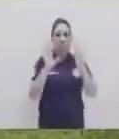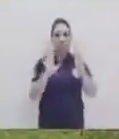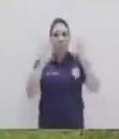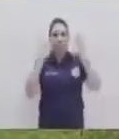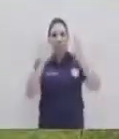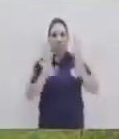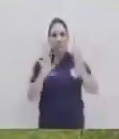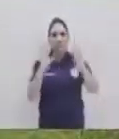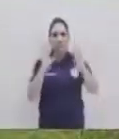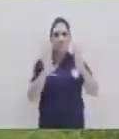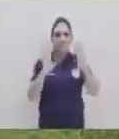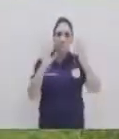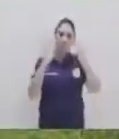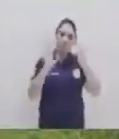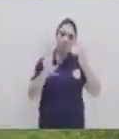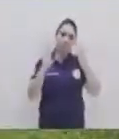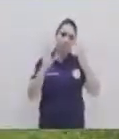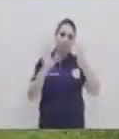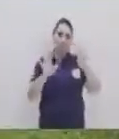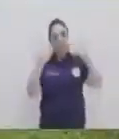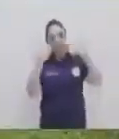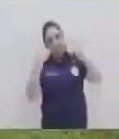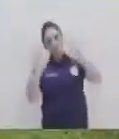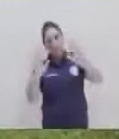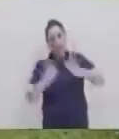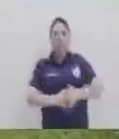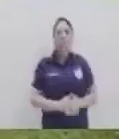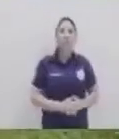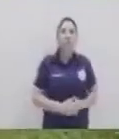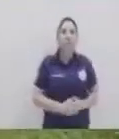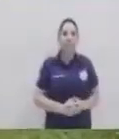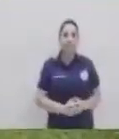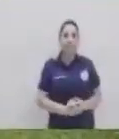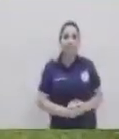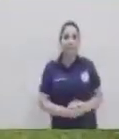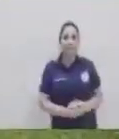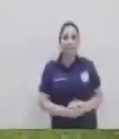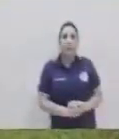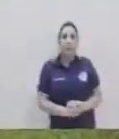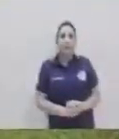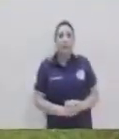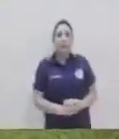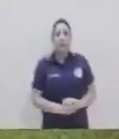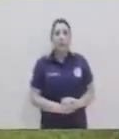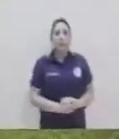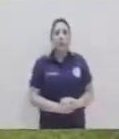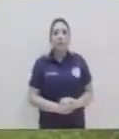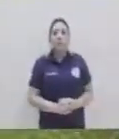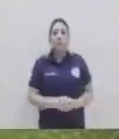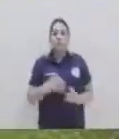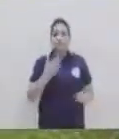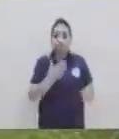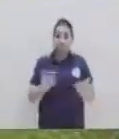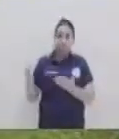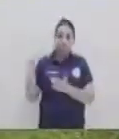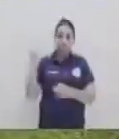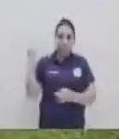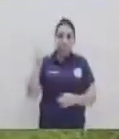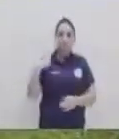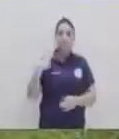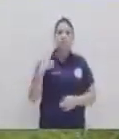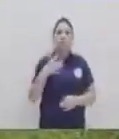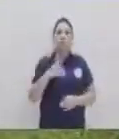7 8 9 y 10 muy bien de estas